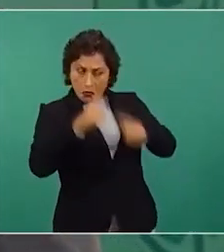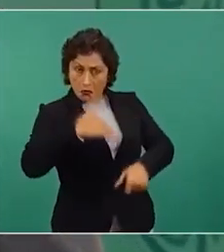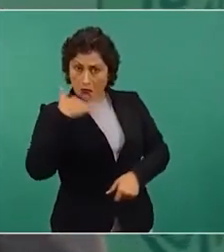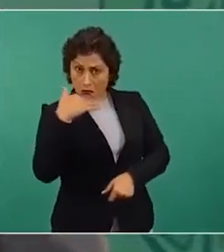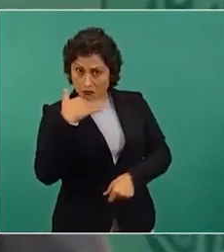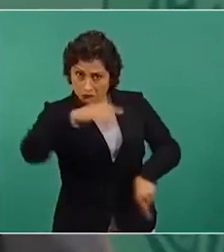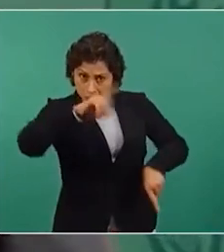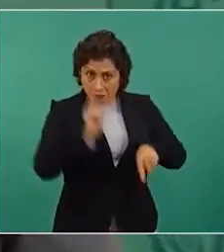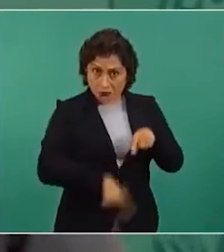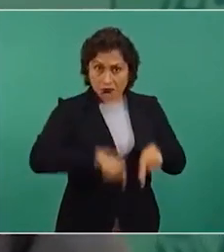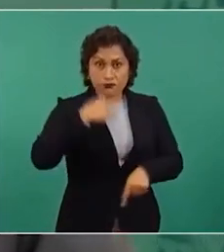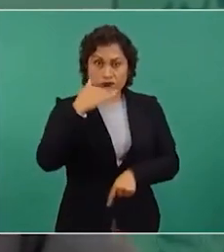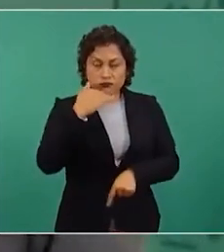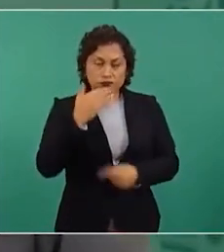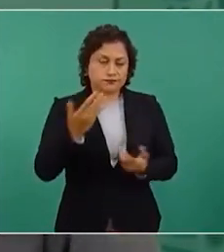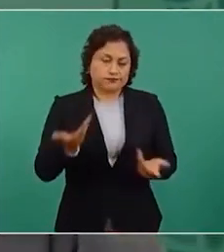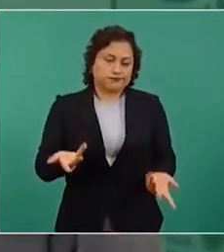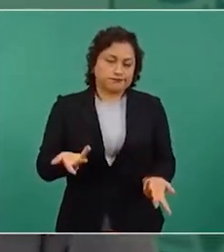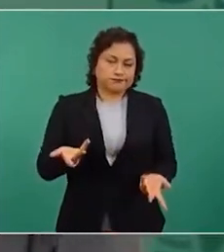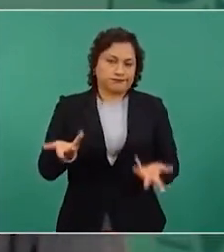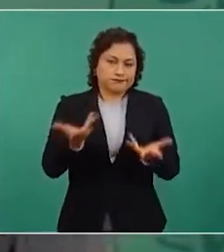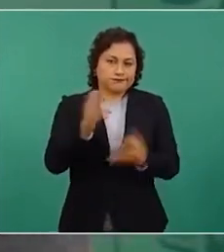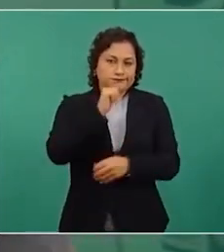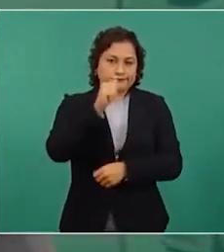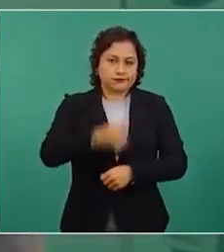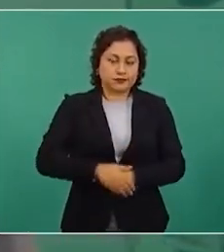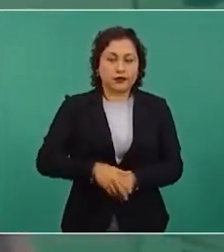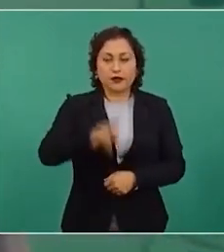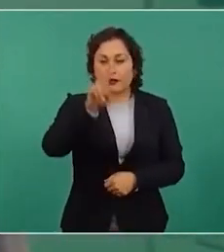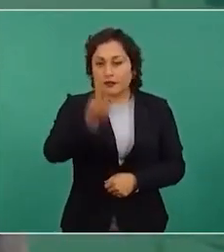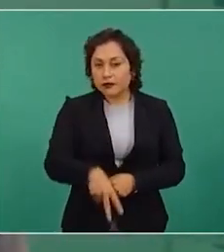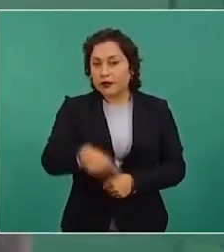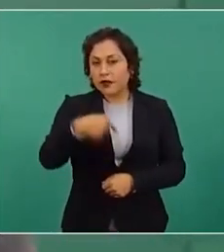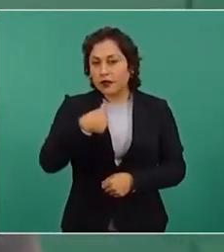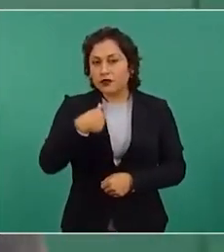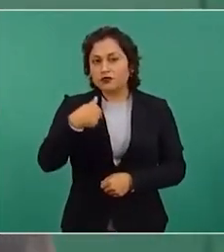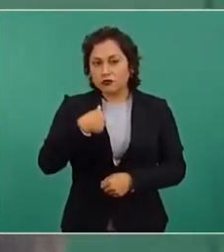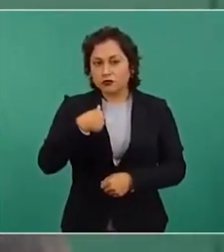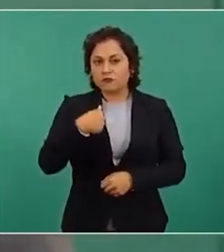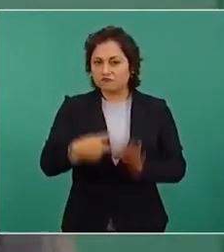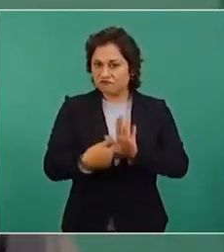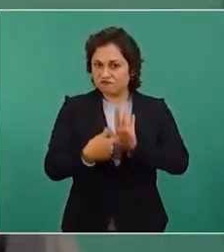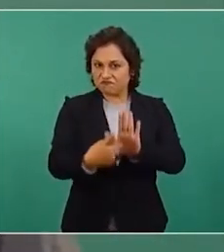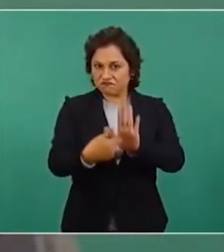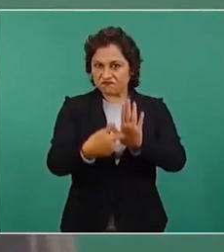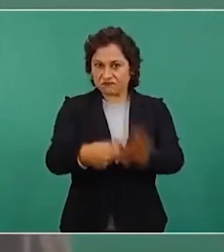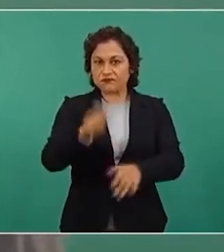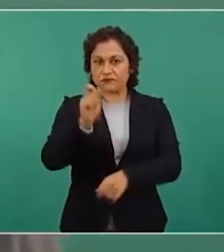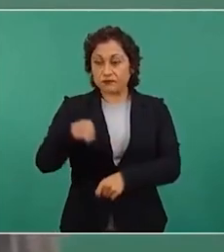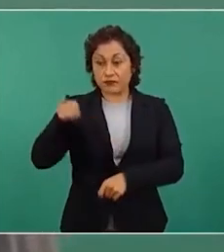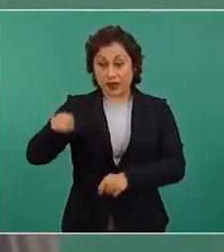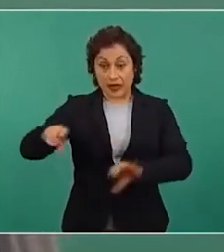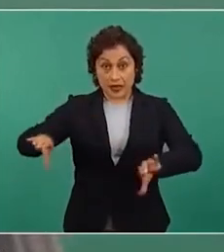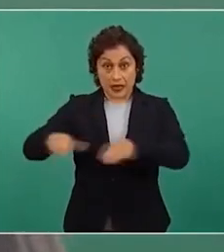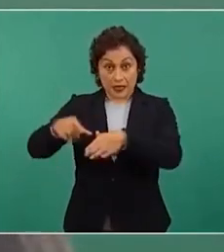no voy a dejar de recordar que su primera acción cuando se creó ese organismo